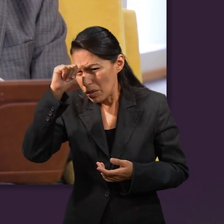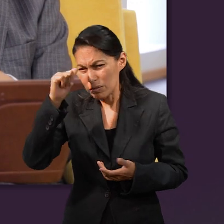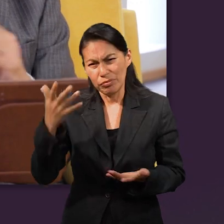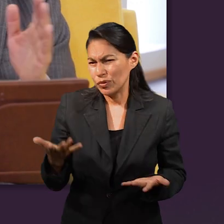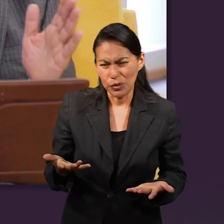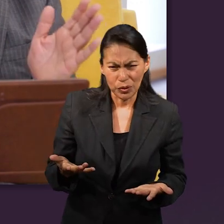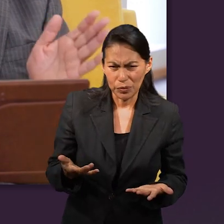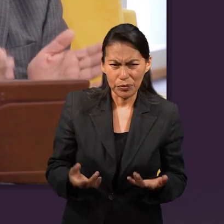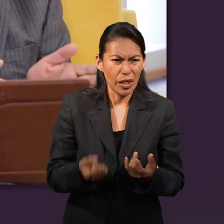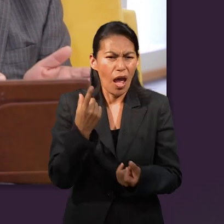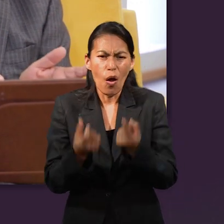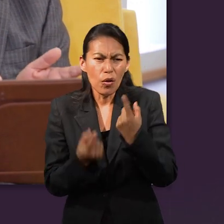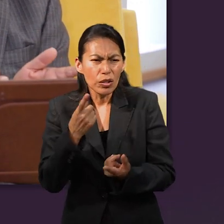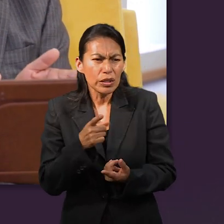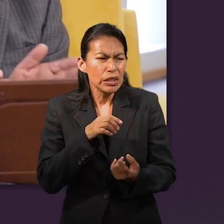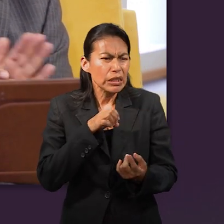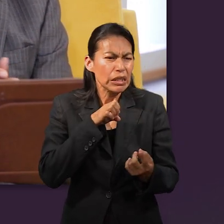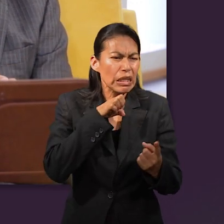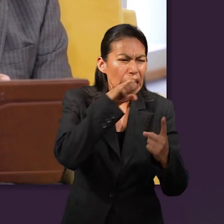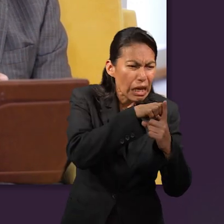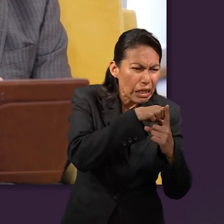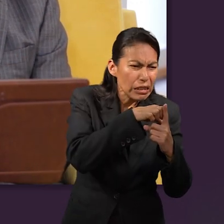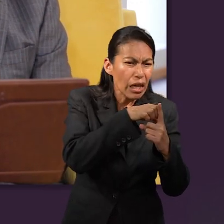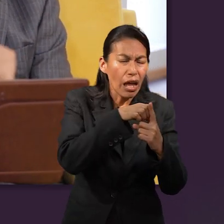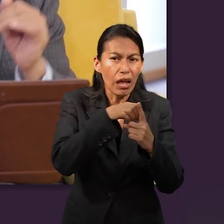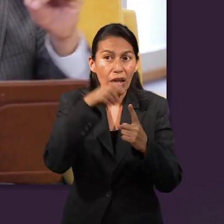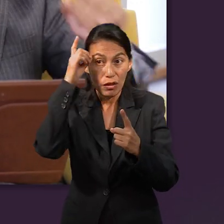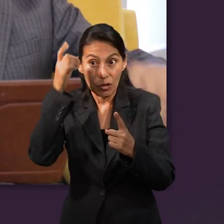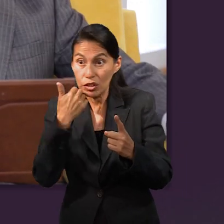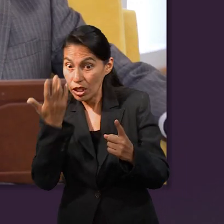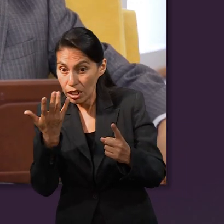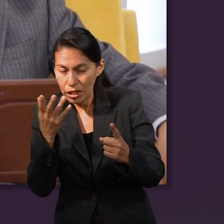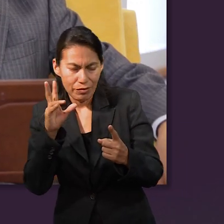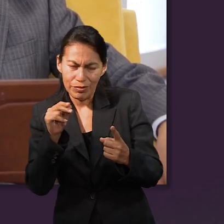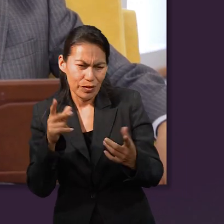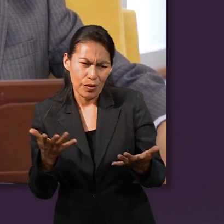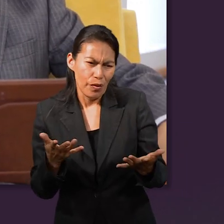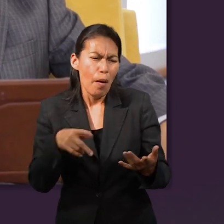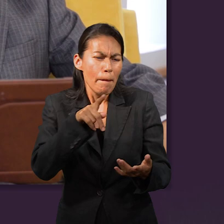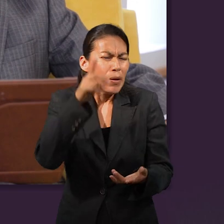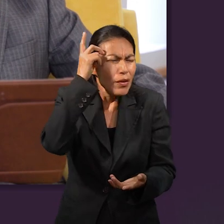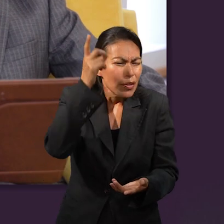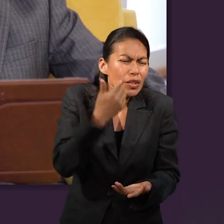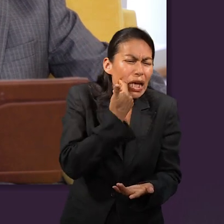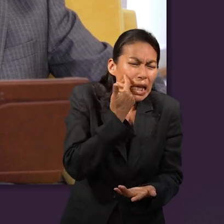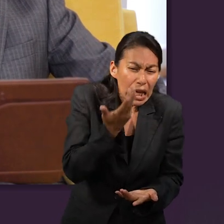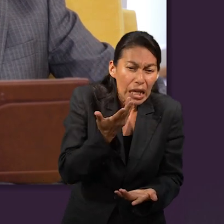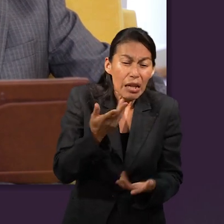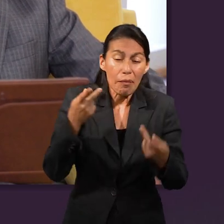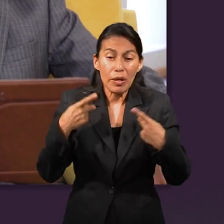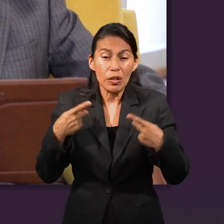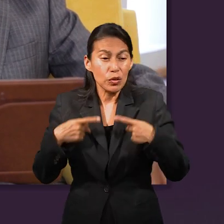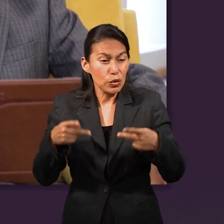engañar y no necesariamente esto está acorde con lo que Dios desea. Lo que Dios espera es que toda persona que se ha